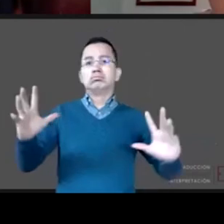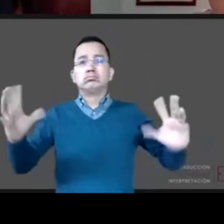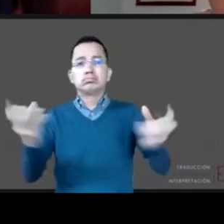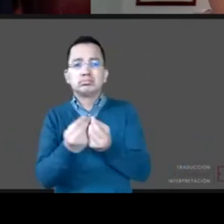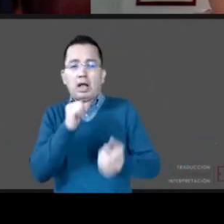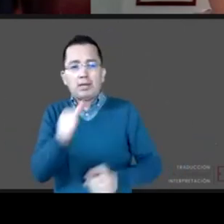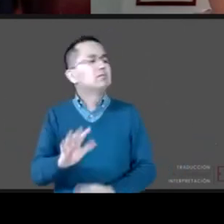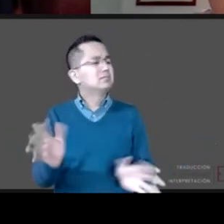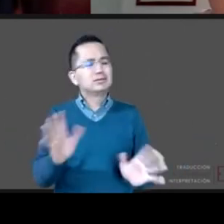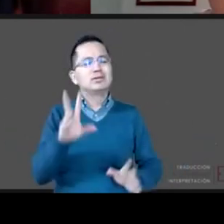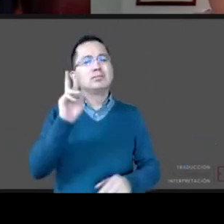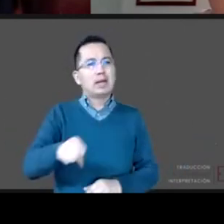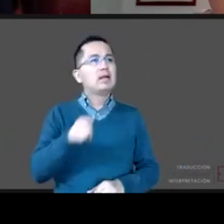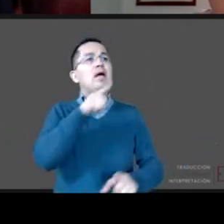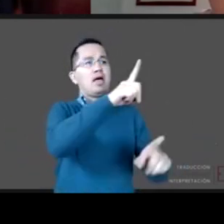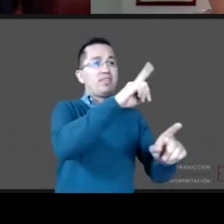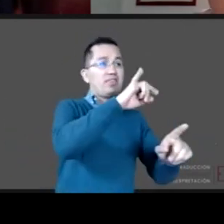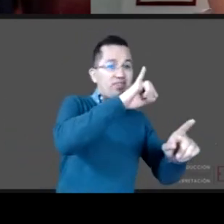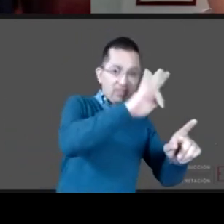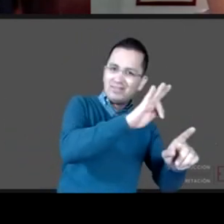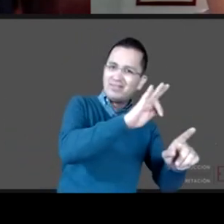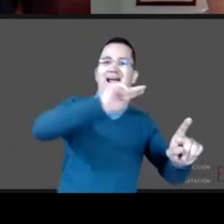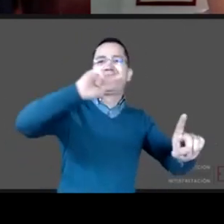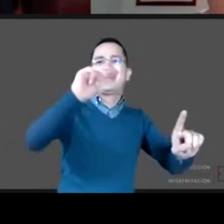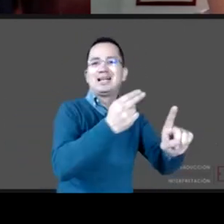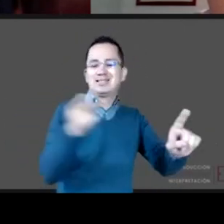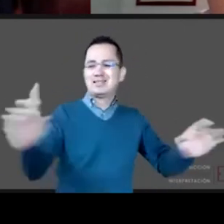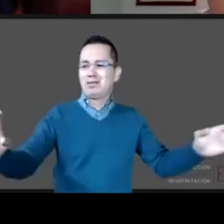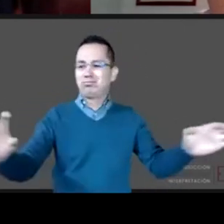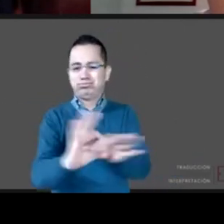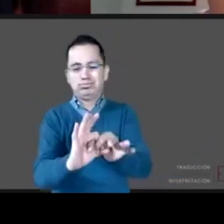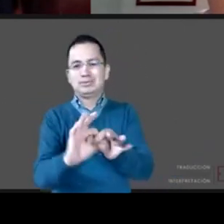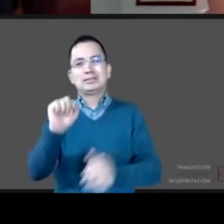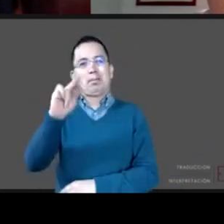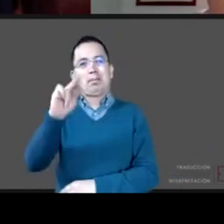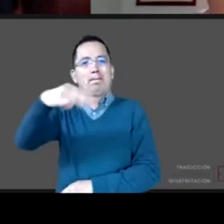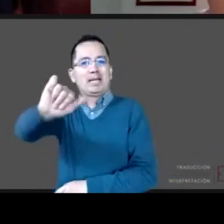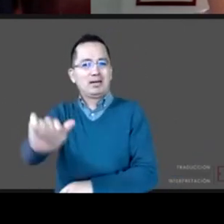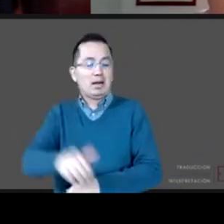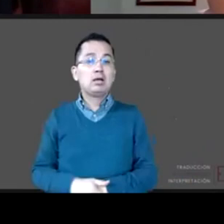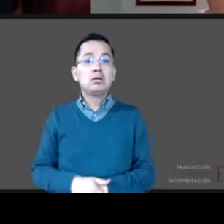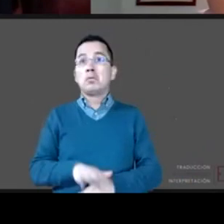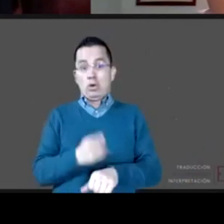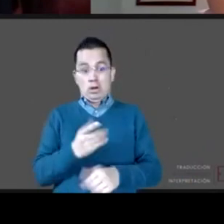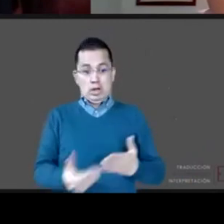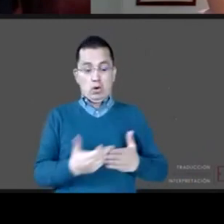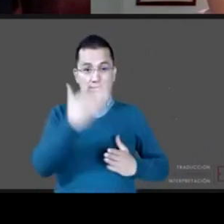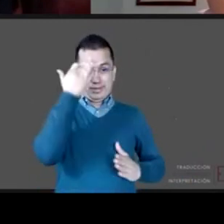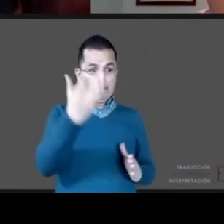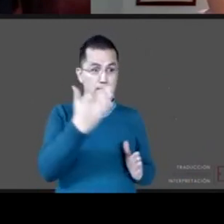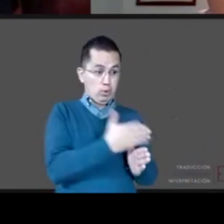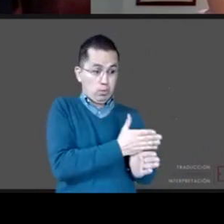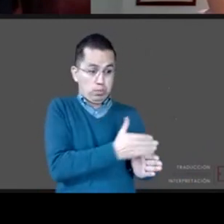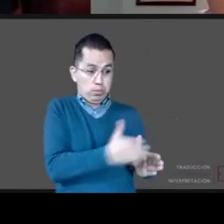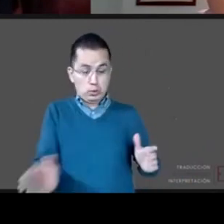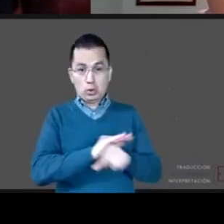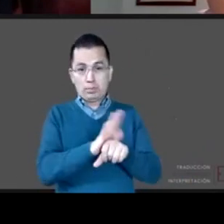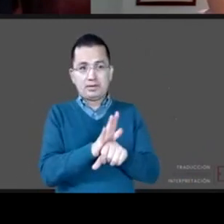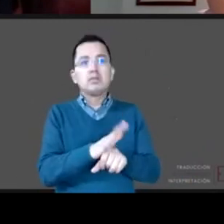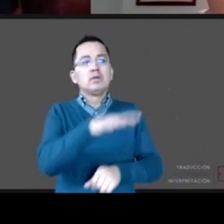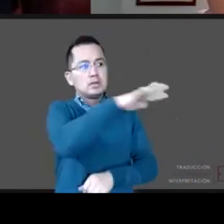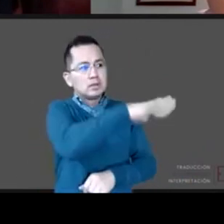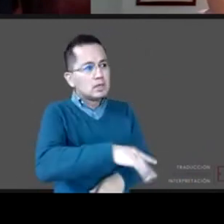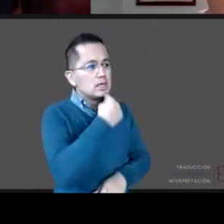regresemos al COVID, va a hacer que se vulneren más los derechos de las niñas y niñas adolescentes y, obviamente, pone más riesgo